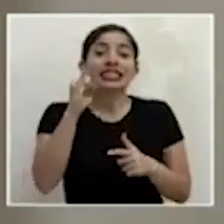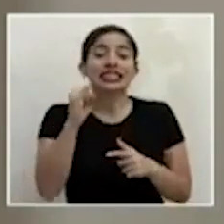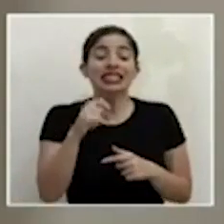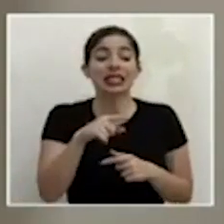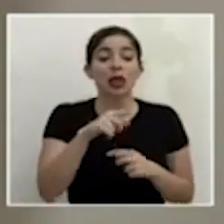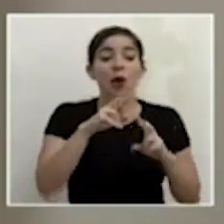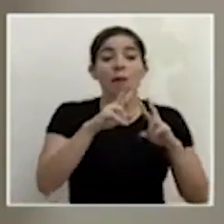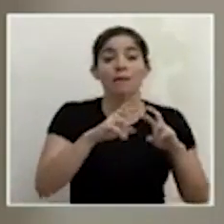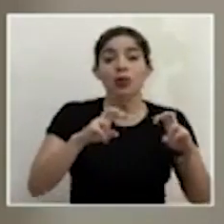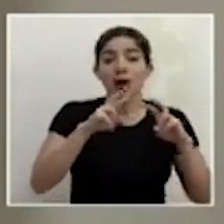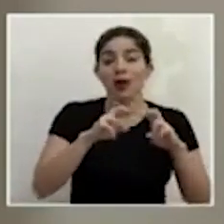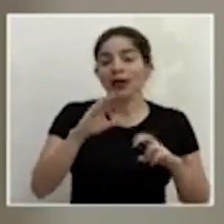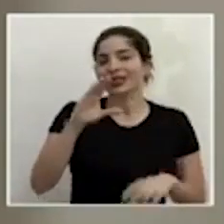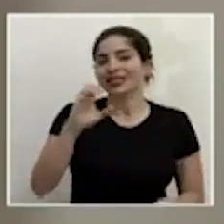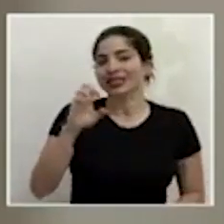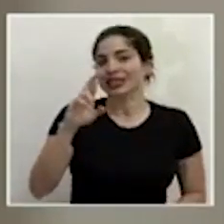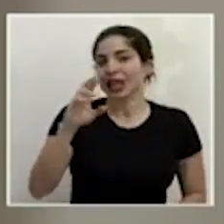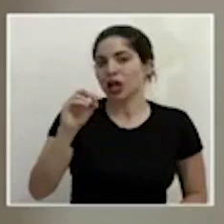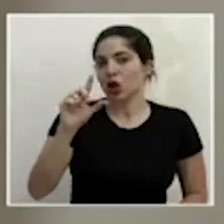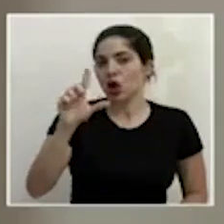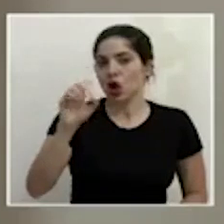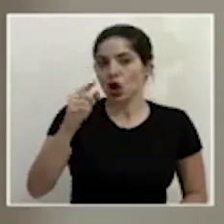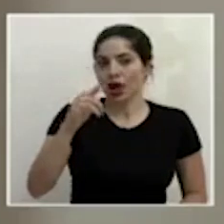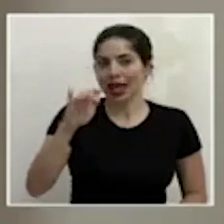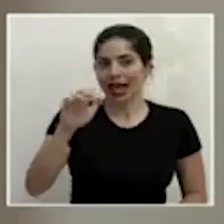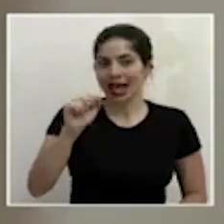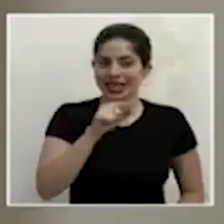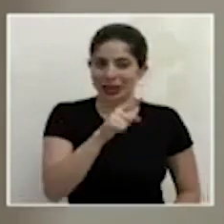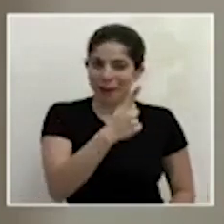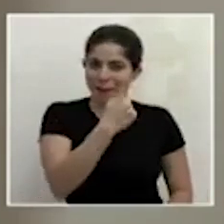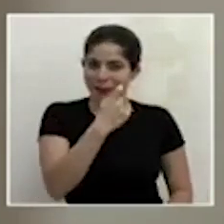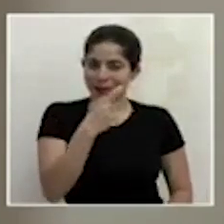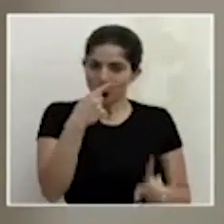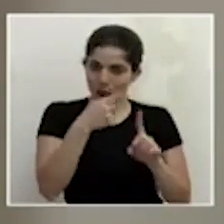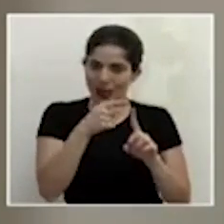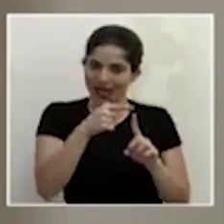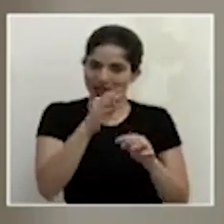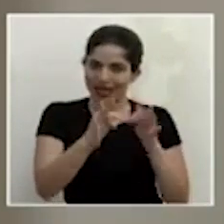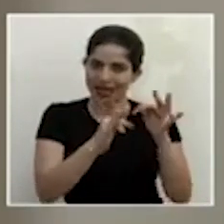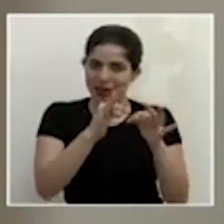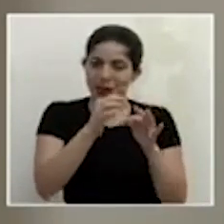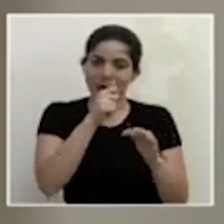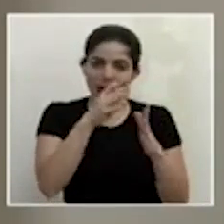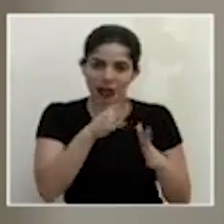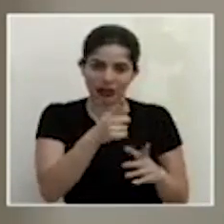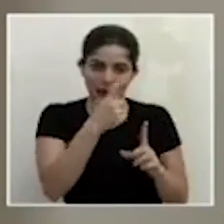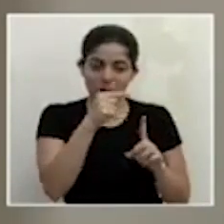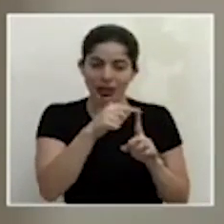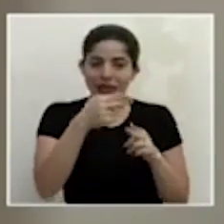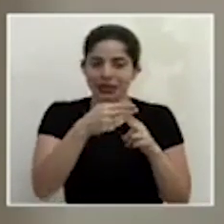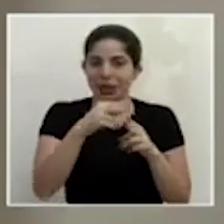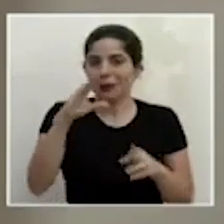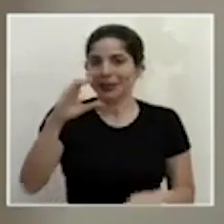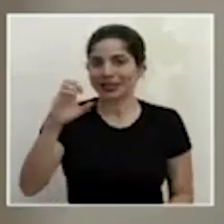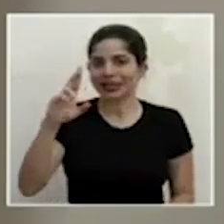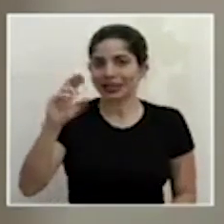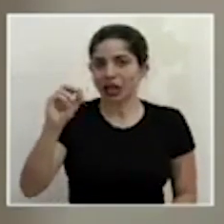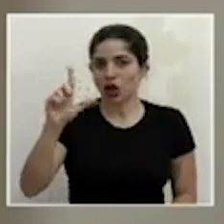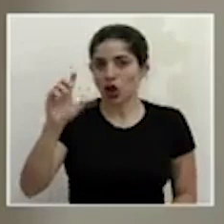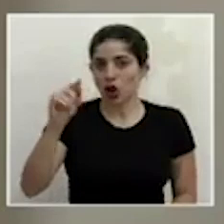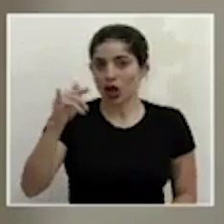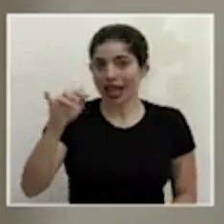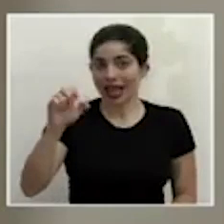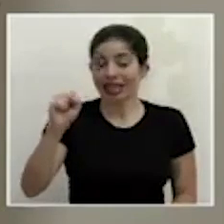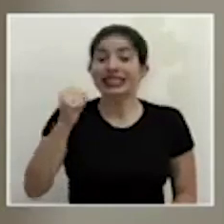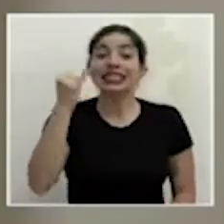serológicas que las que está preguntando en la pregunta el periodista lo que encontraríamos es